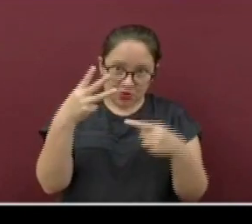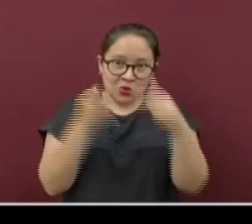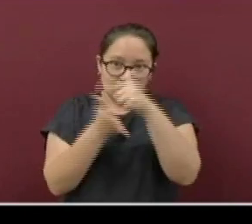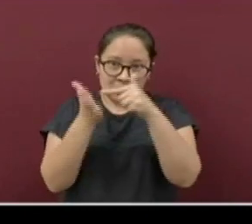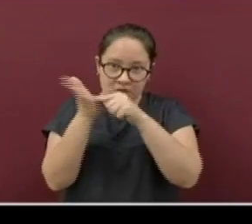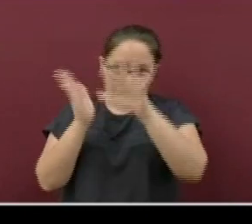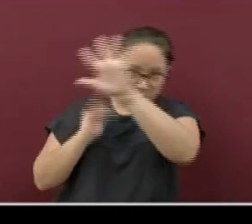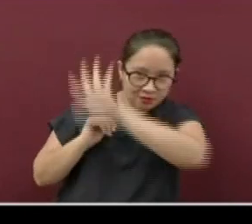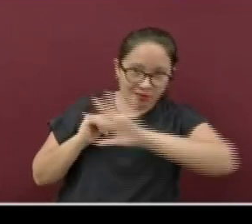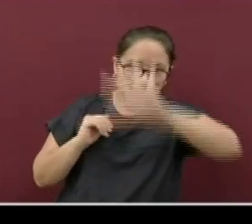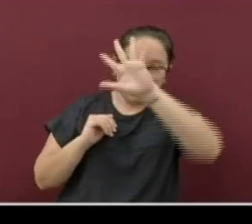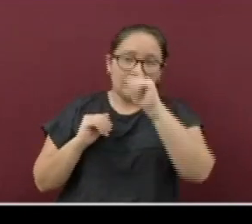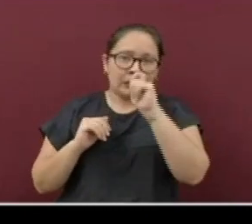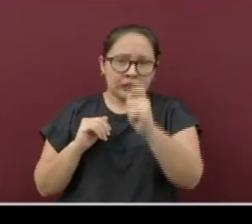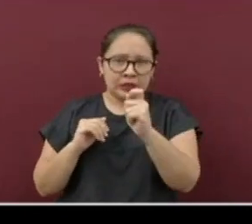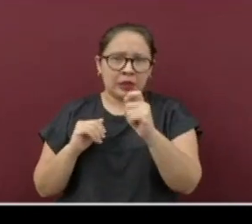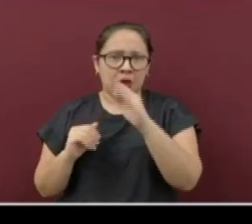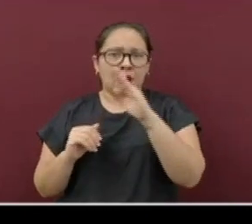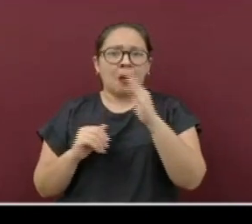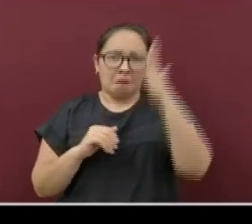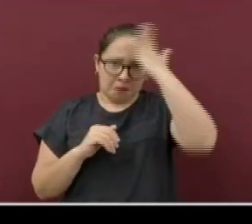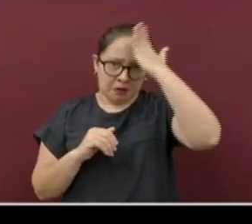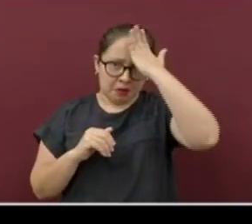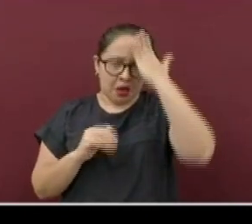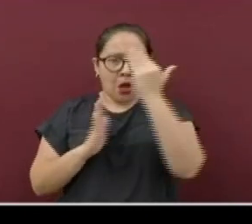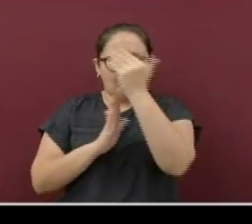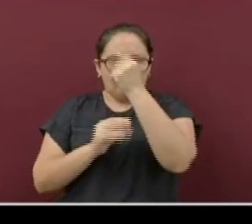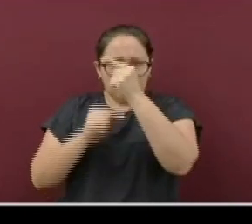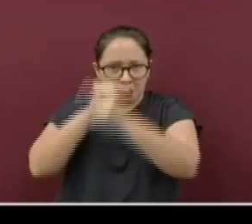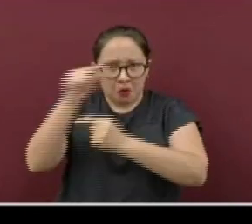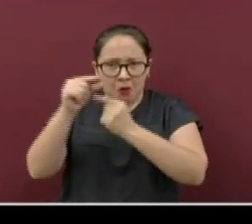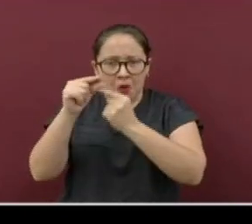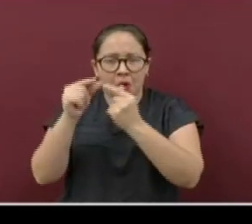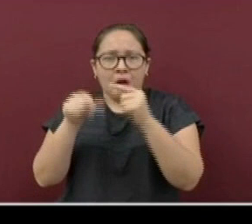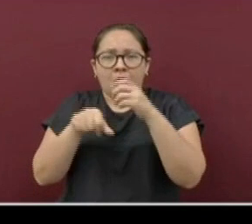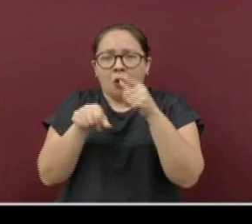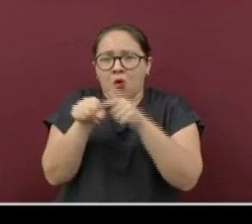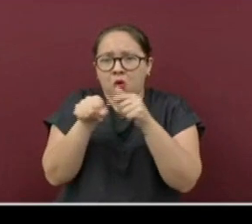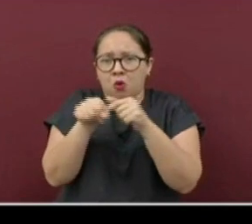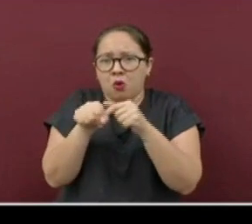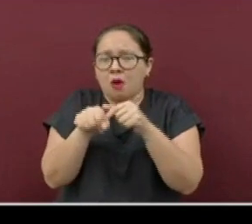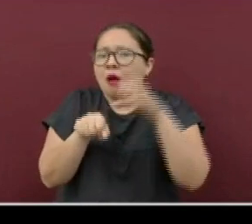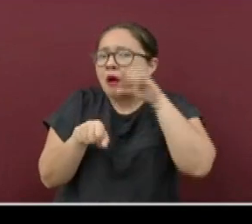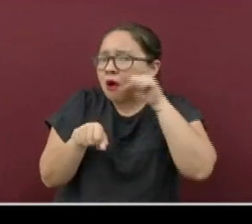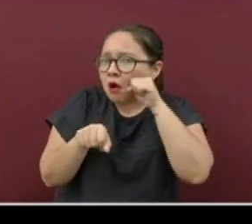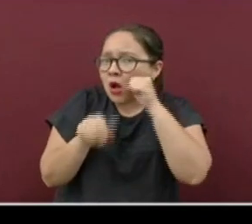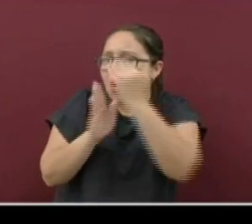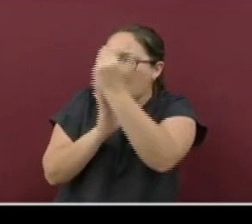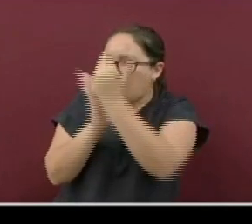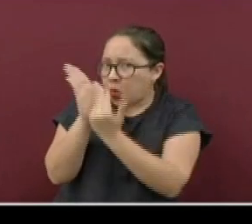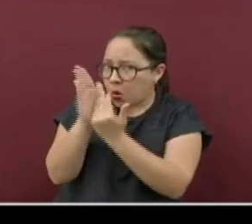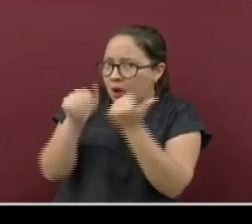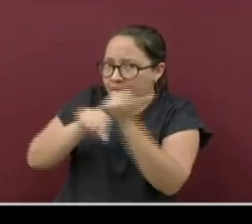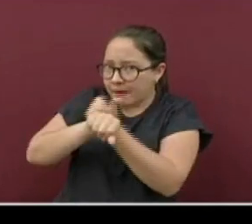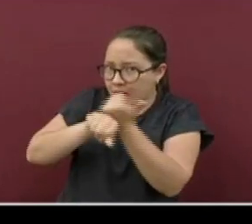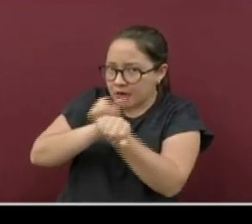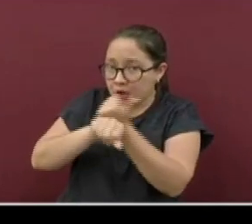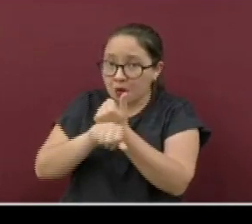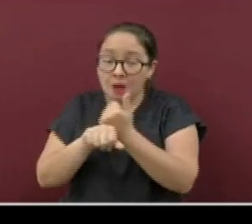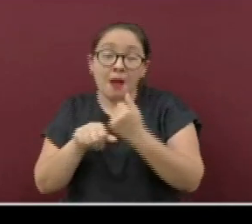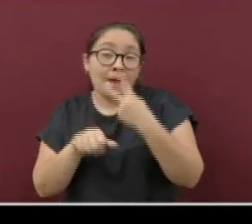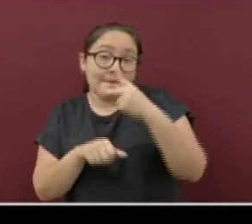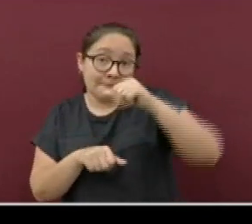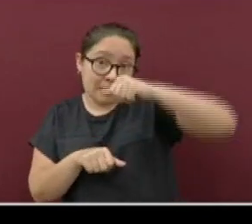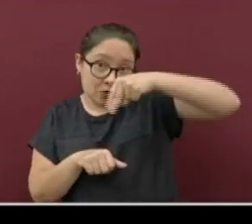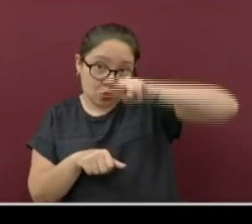cabeceras municipales bajan su nivel de riesgo de naranja a amarillo. Pánuco y Papantla se mantienen en